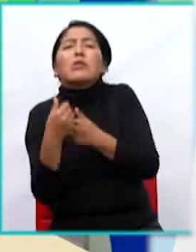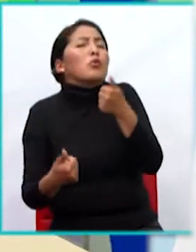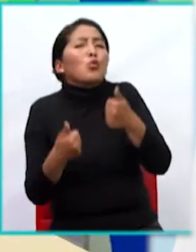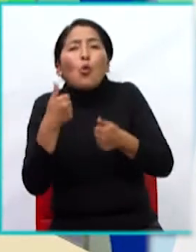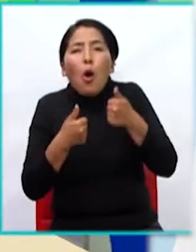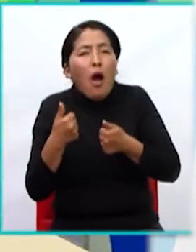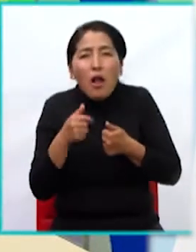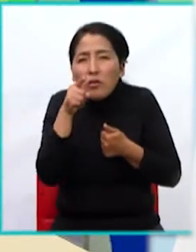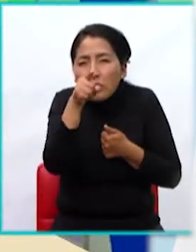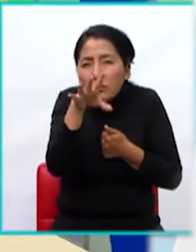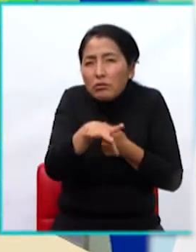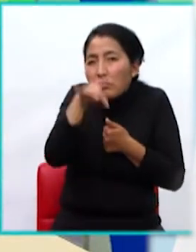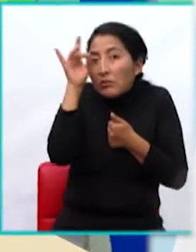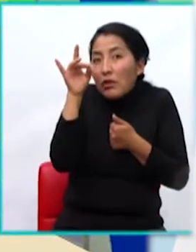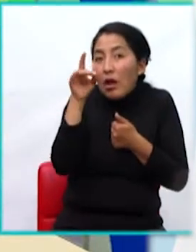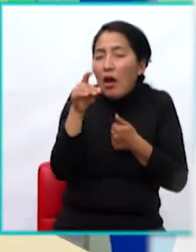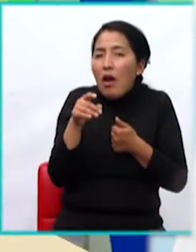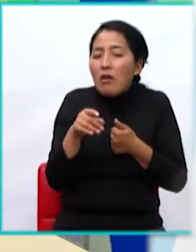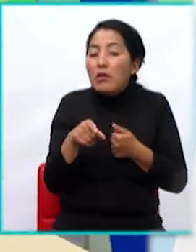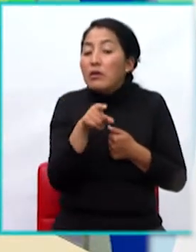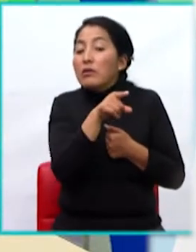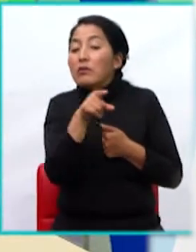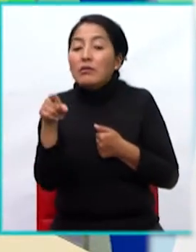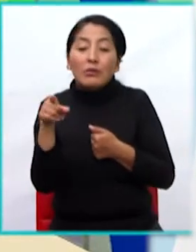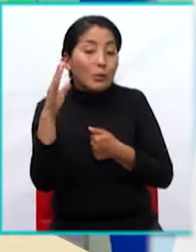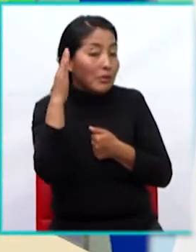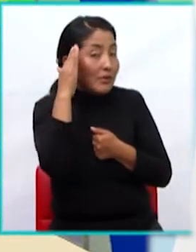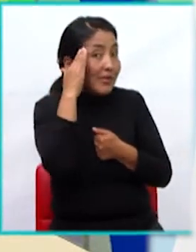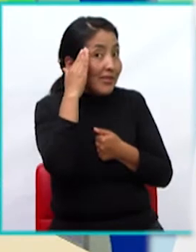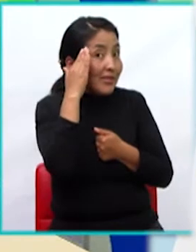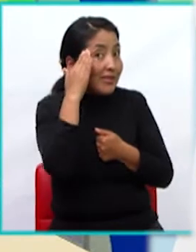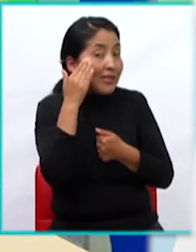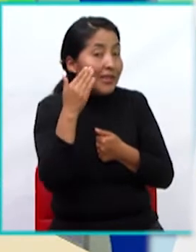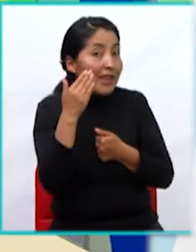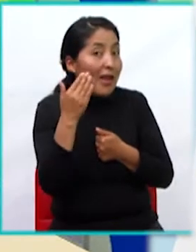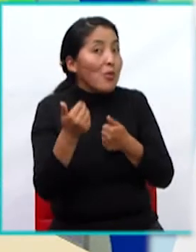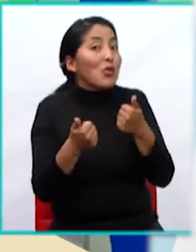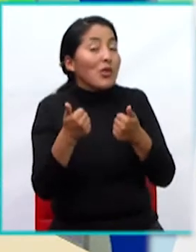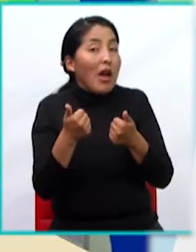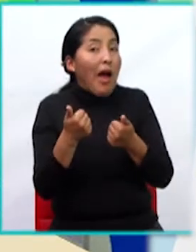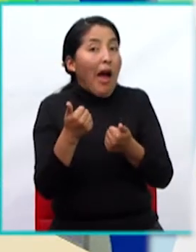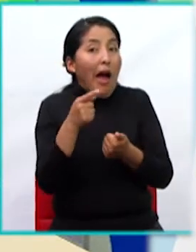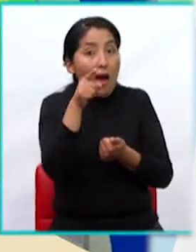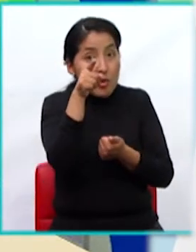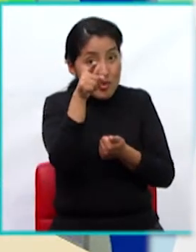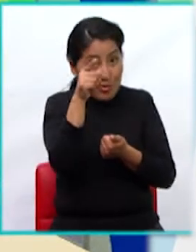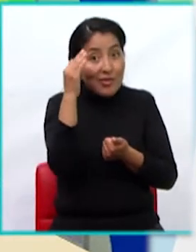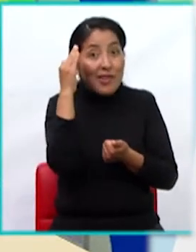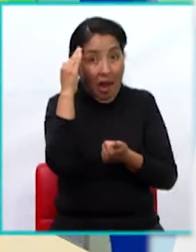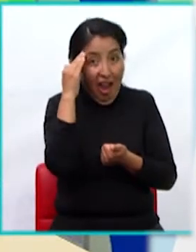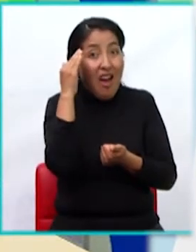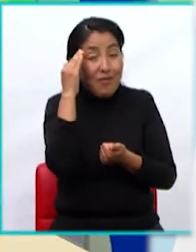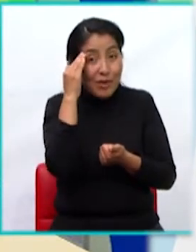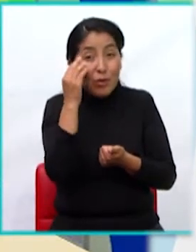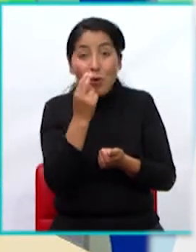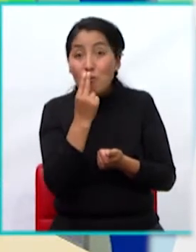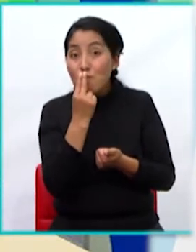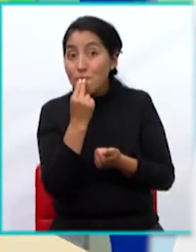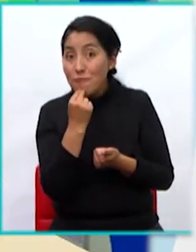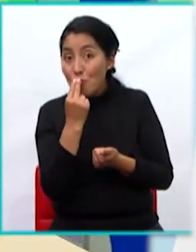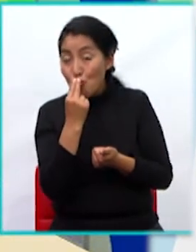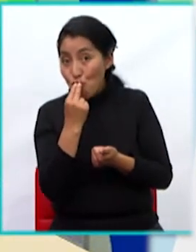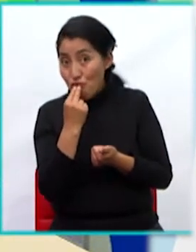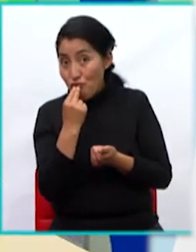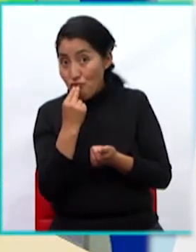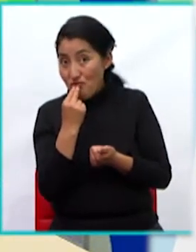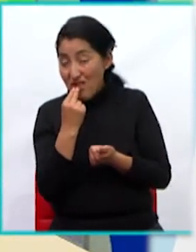que... Si tú no supieras que las donas son malas y el exceso de